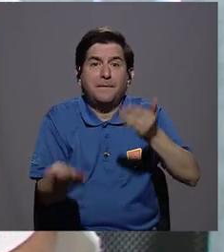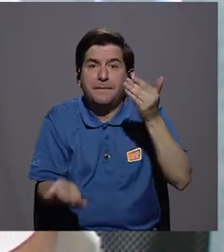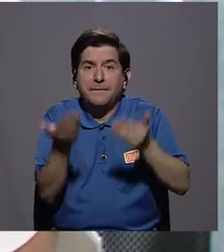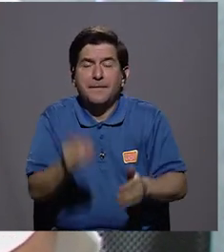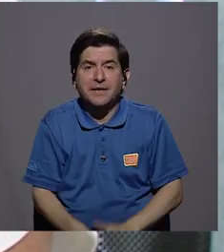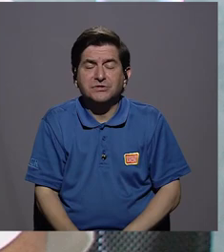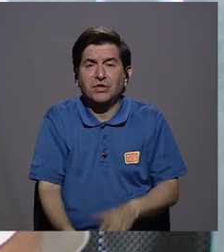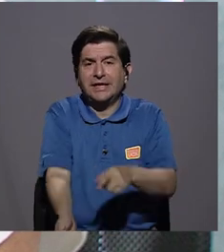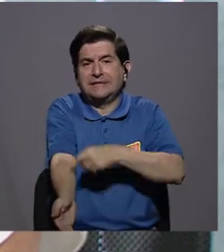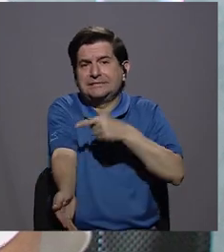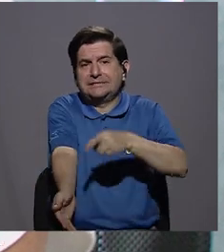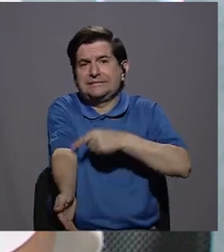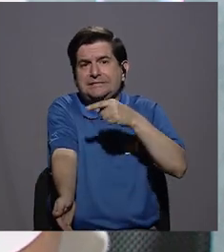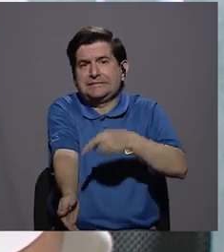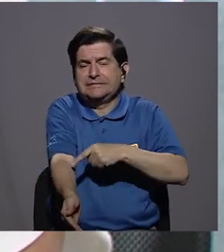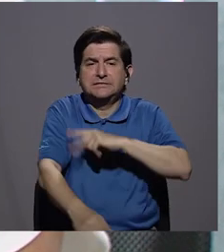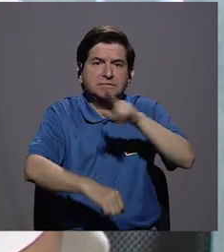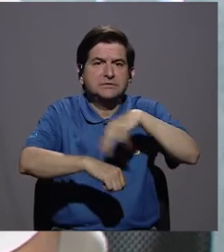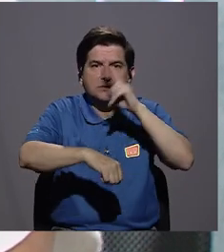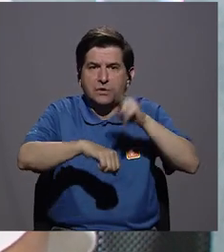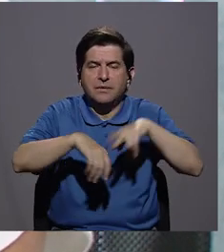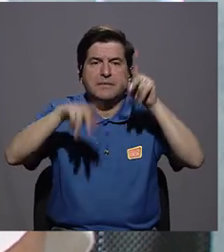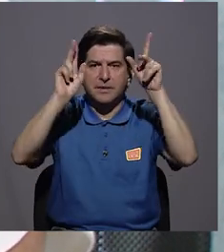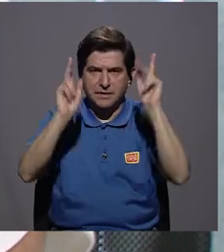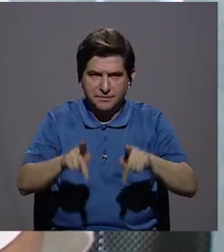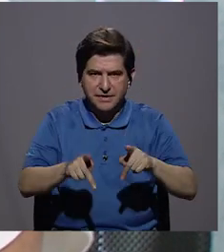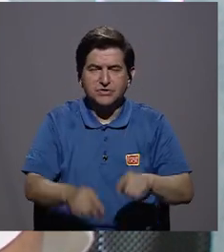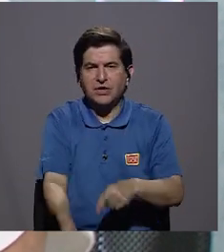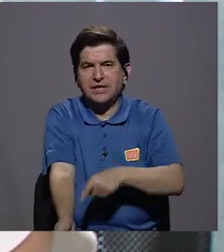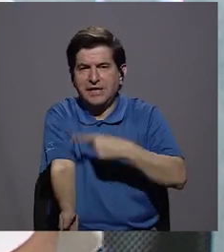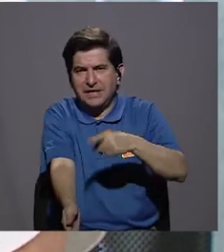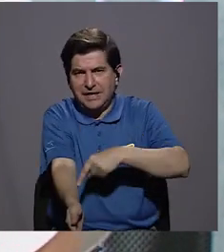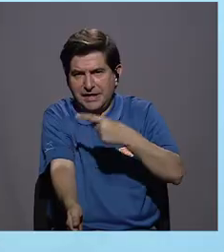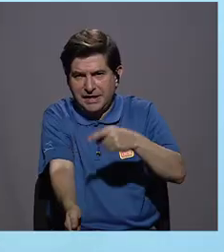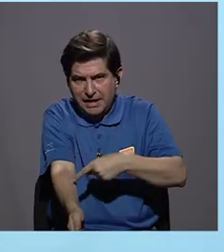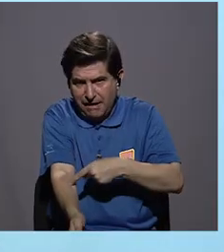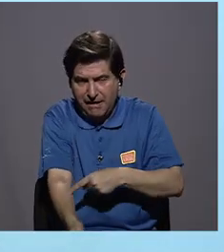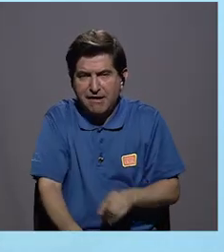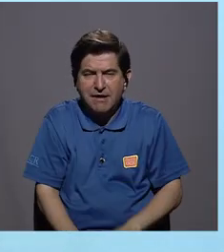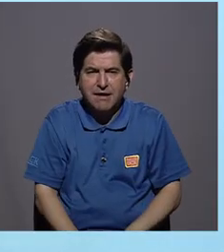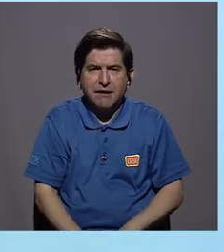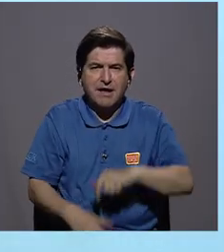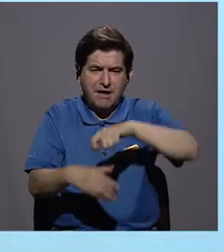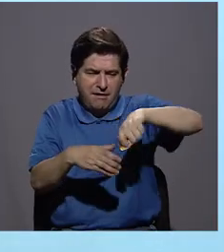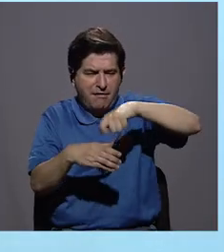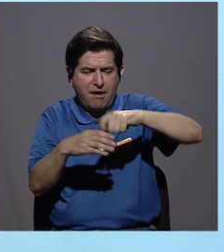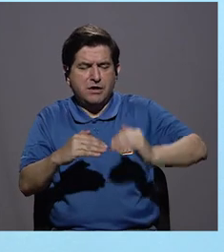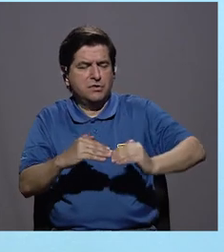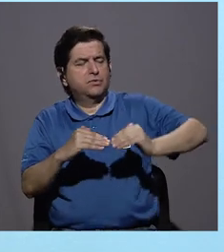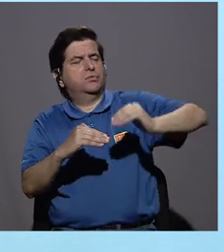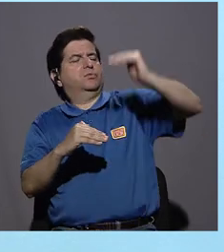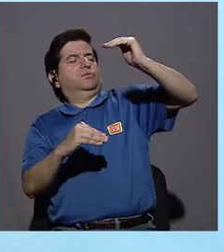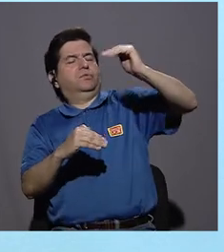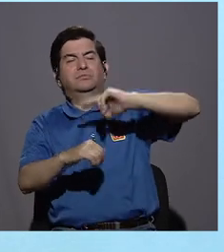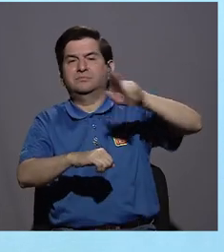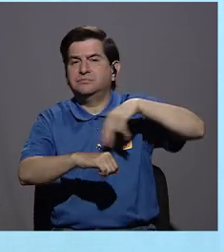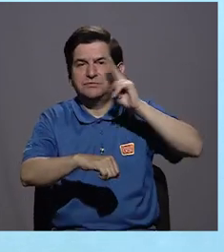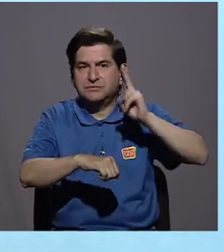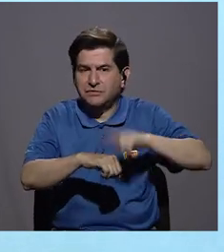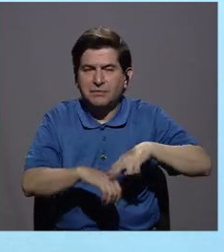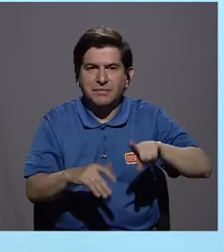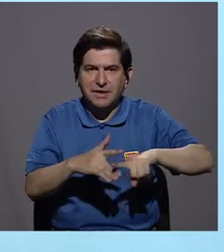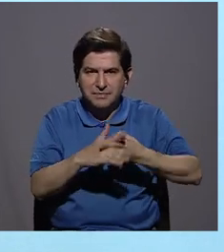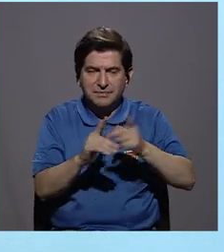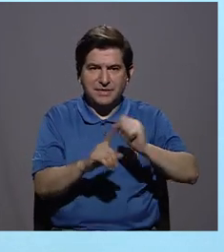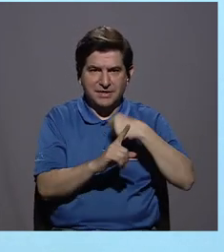diabéticos, y usualmente el paciente diabético, o los que tienen el azúcar elevado, ¿verdad? Usualmente